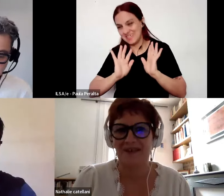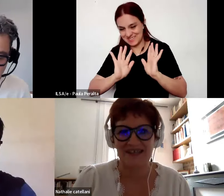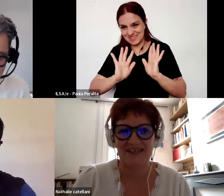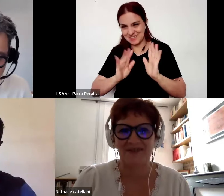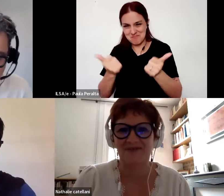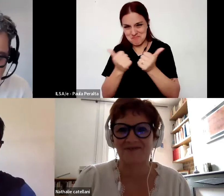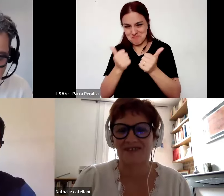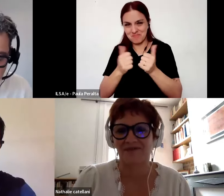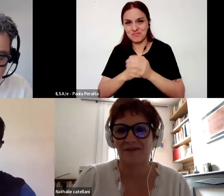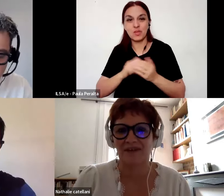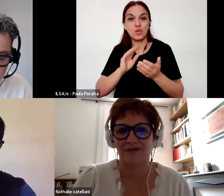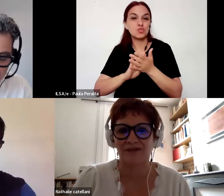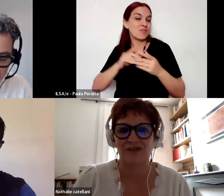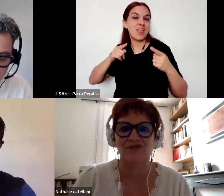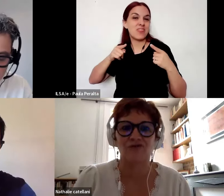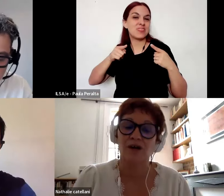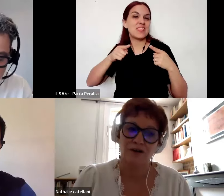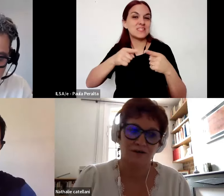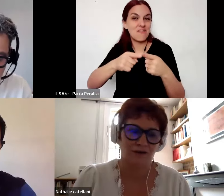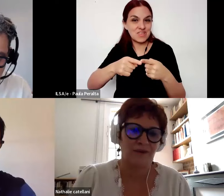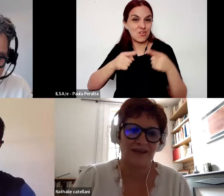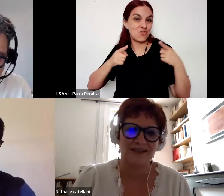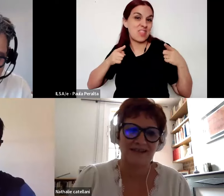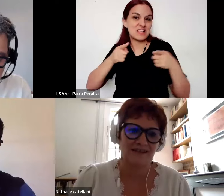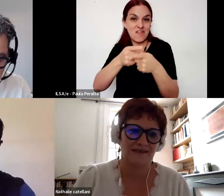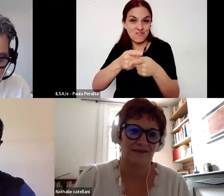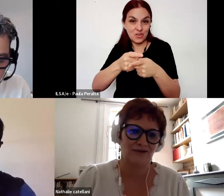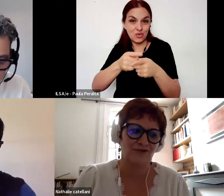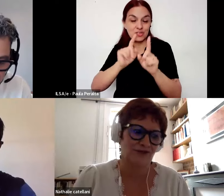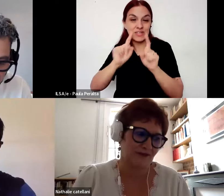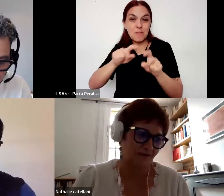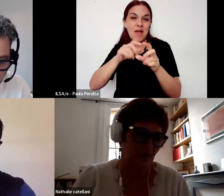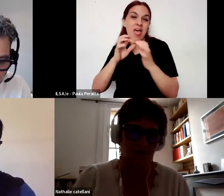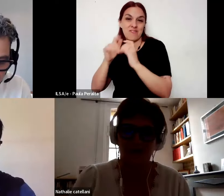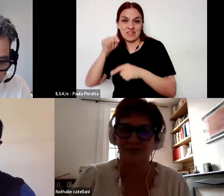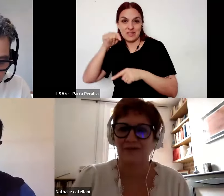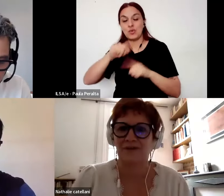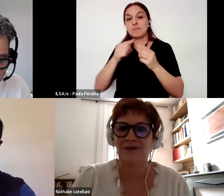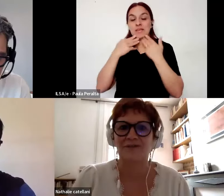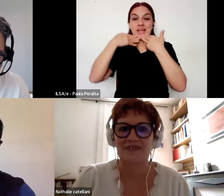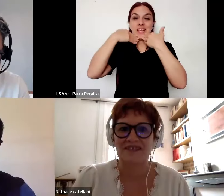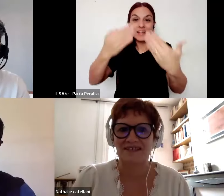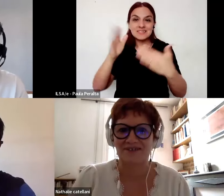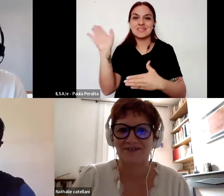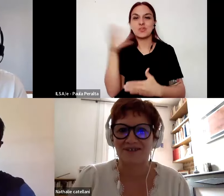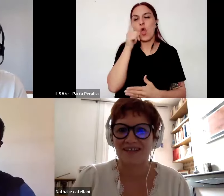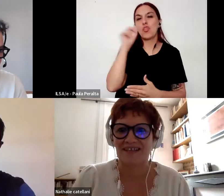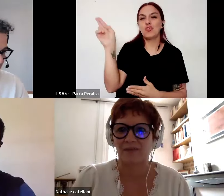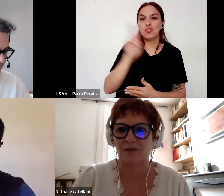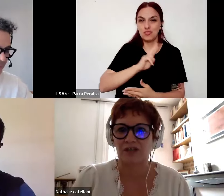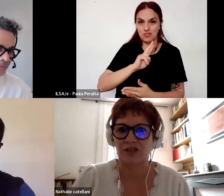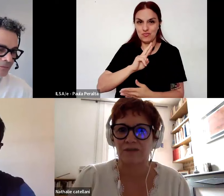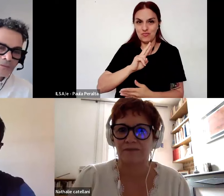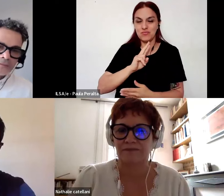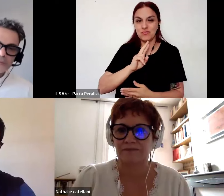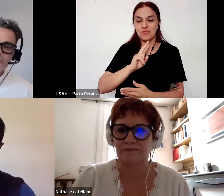cuáles son los desafíos de la cuestión que hemos debatido y les agradezco a todos y a todas por